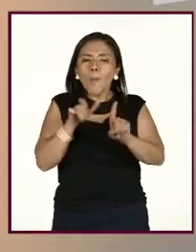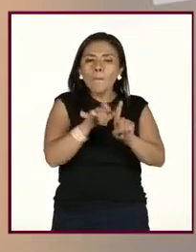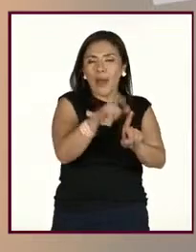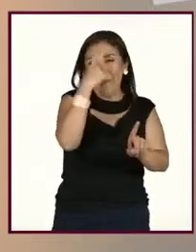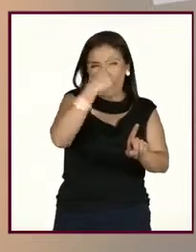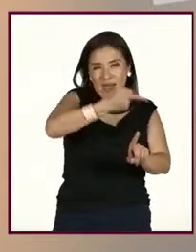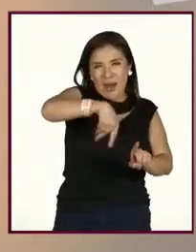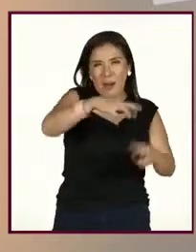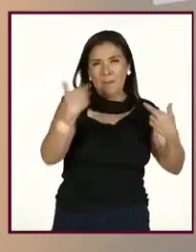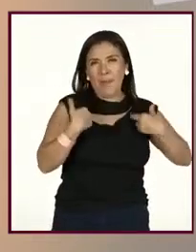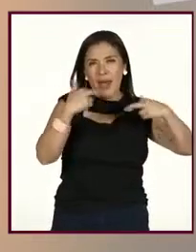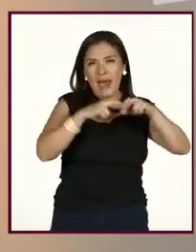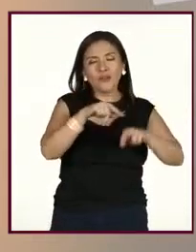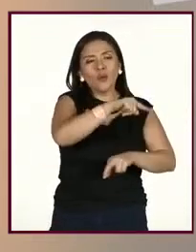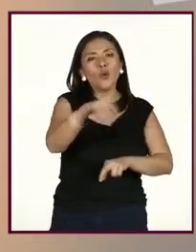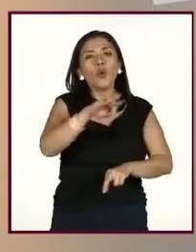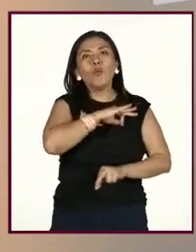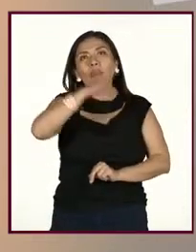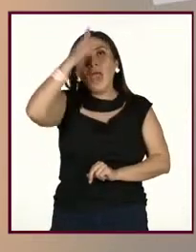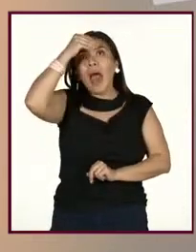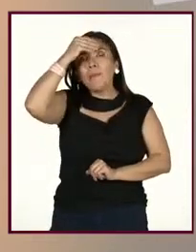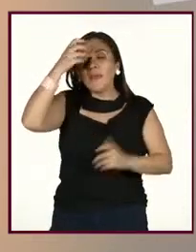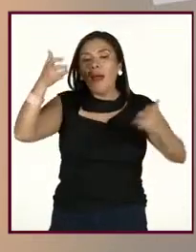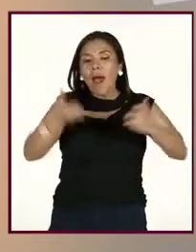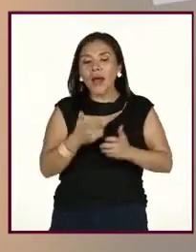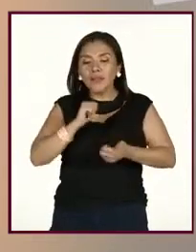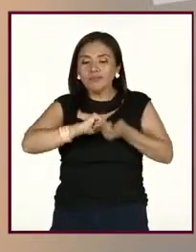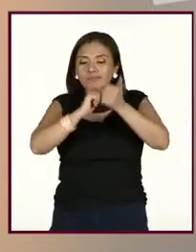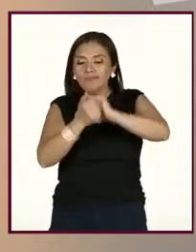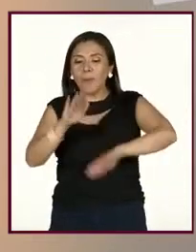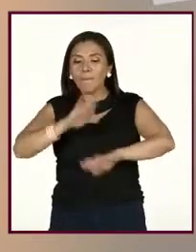Entonces, ¿en dónde aprendan a desarrollar el autocuidado?